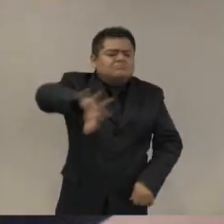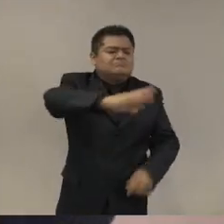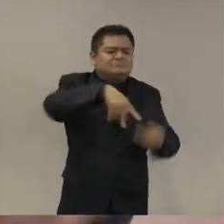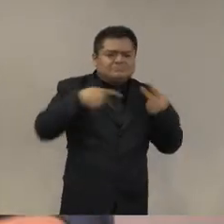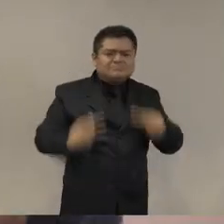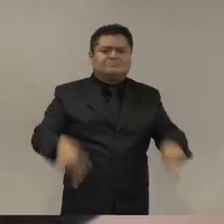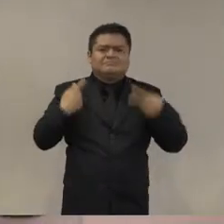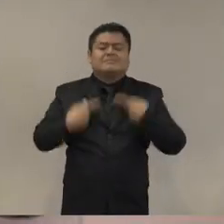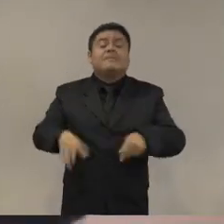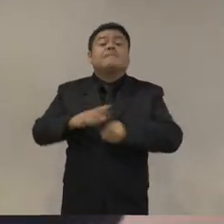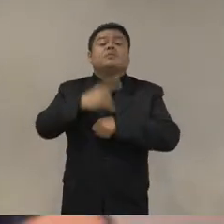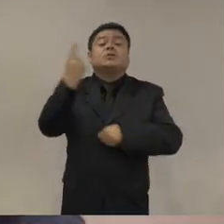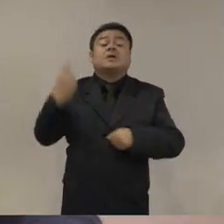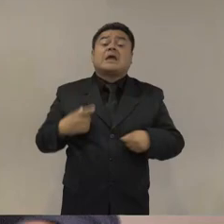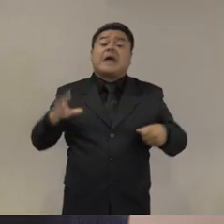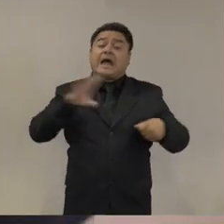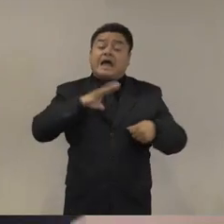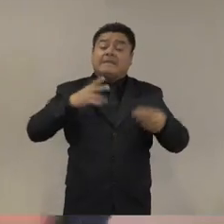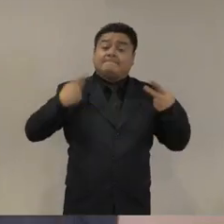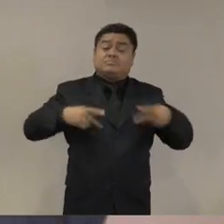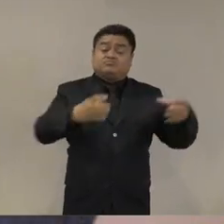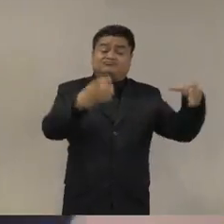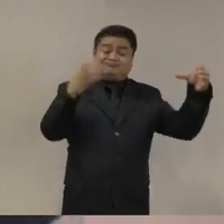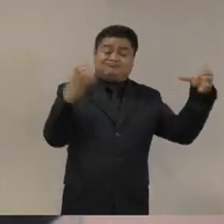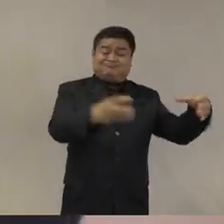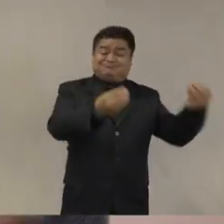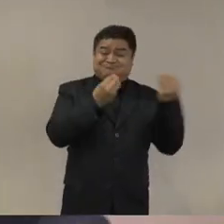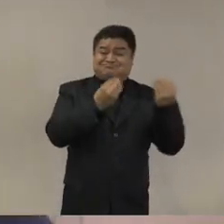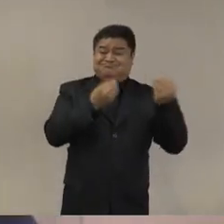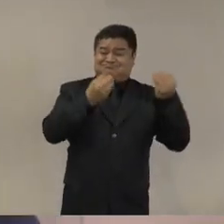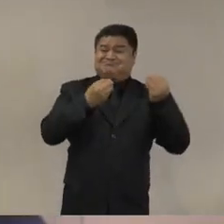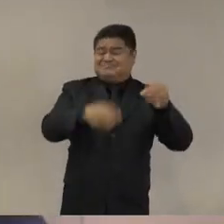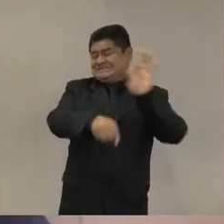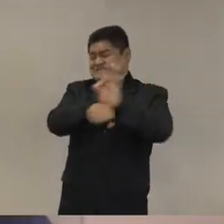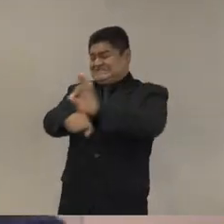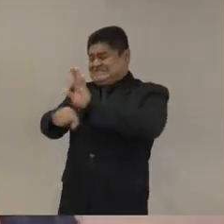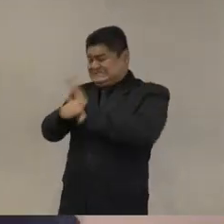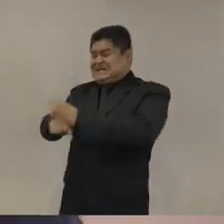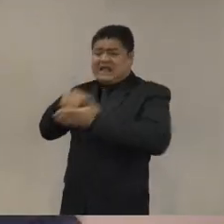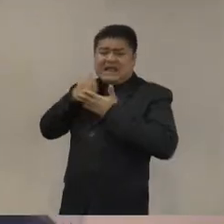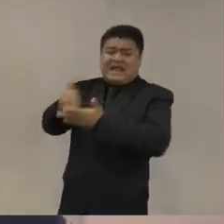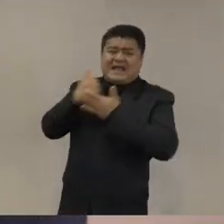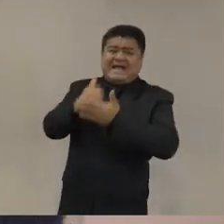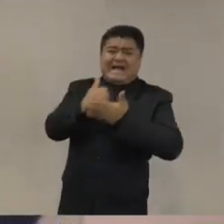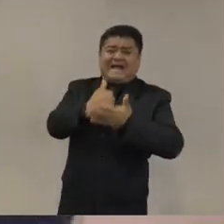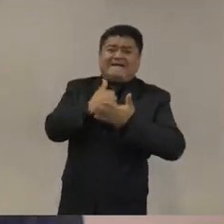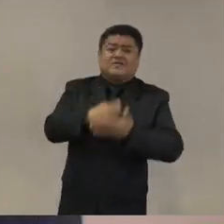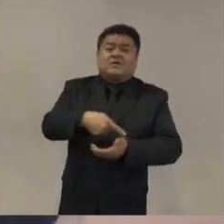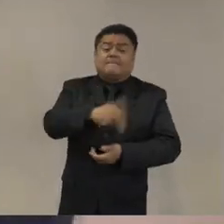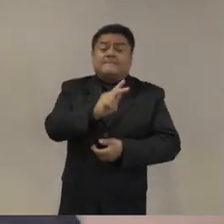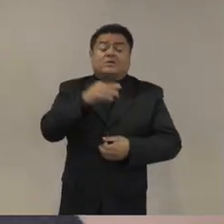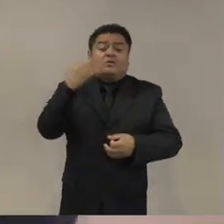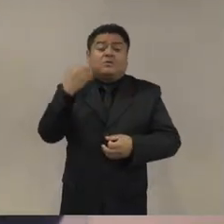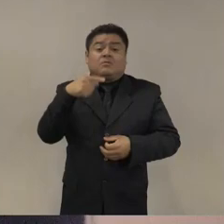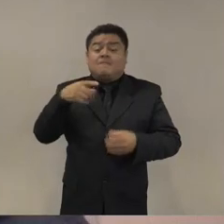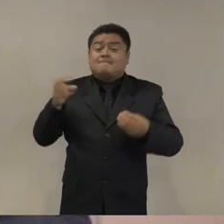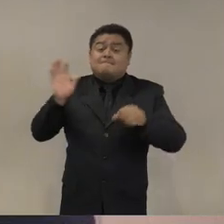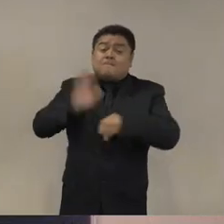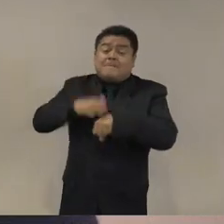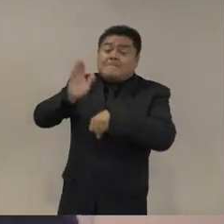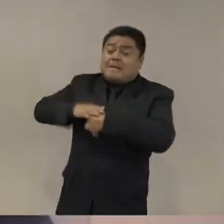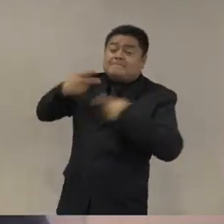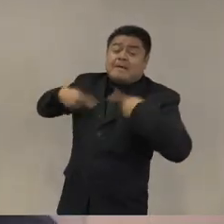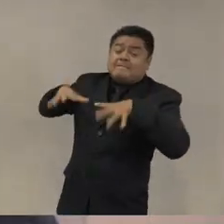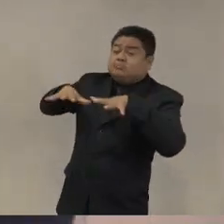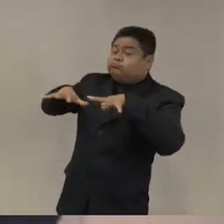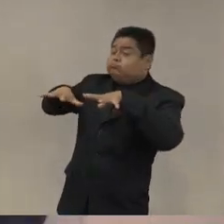que están defendiendo víctimas están saturados necesitamos cada uno adoptar